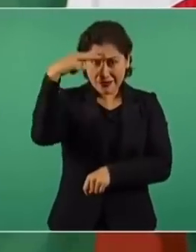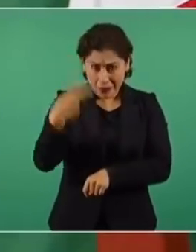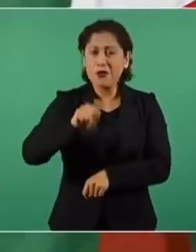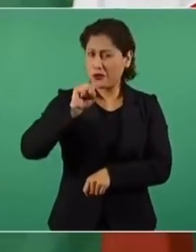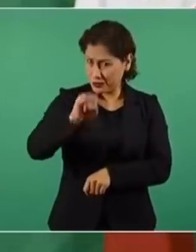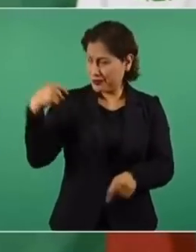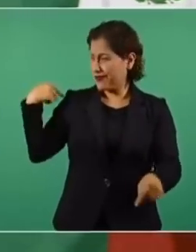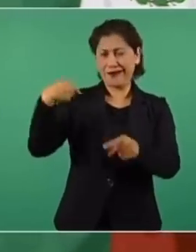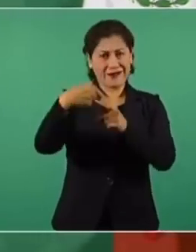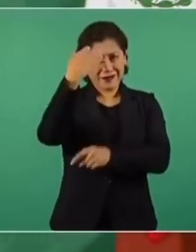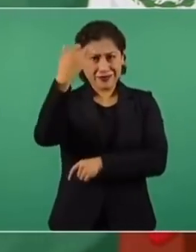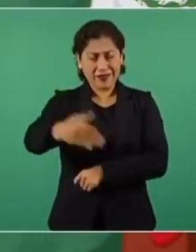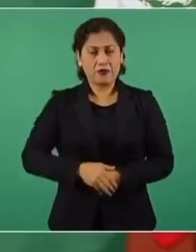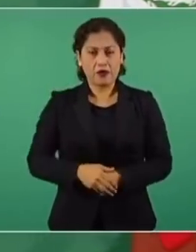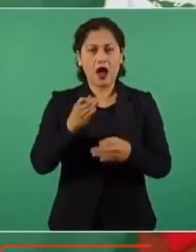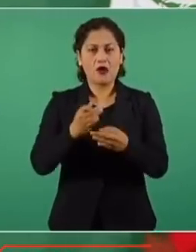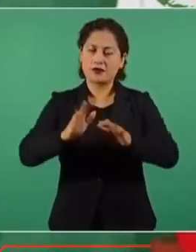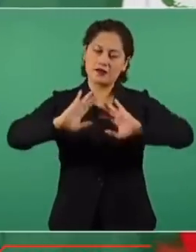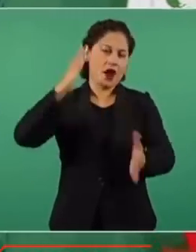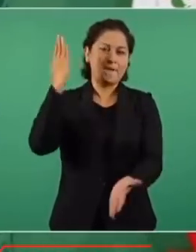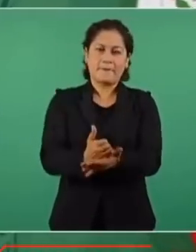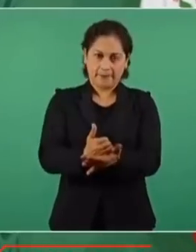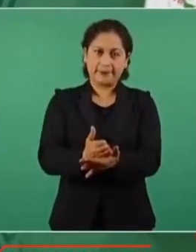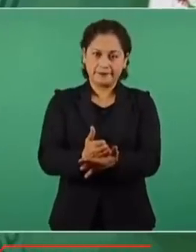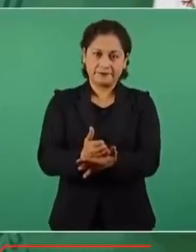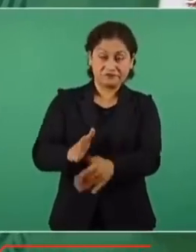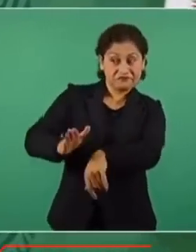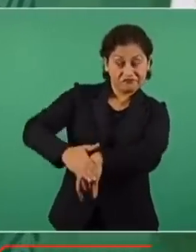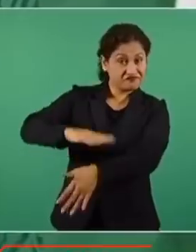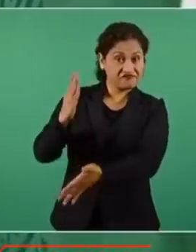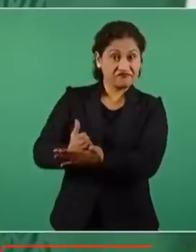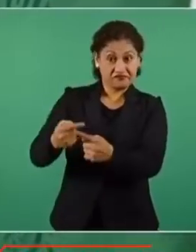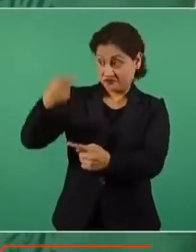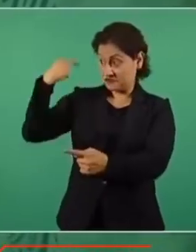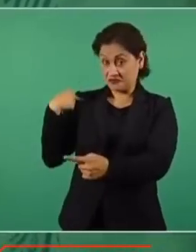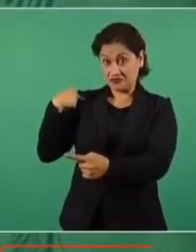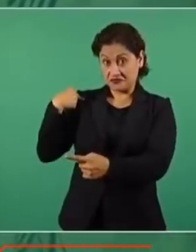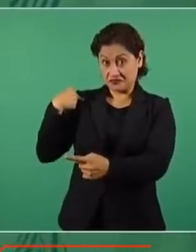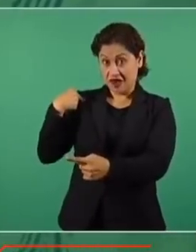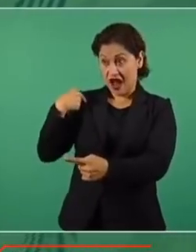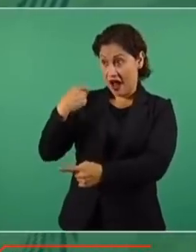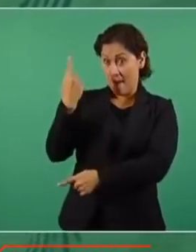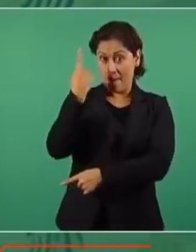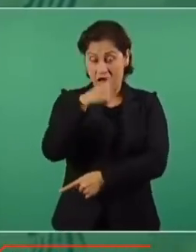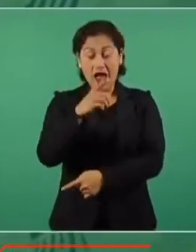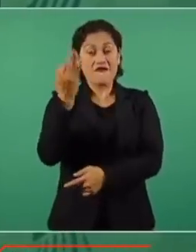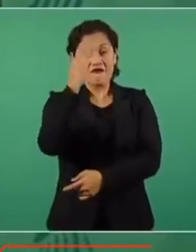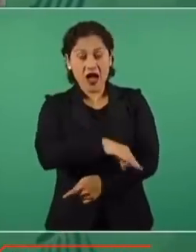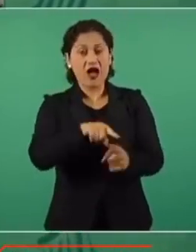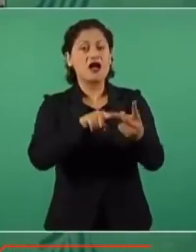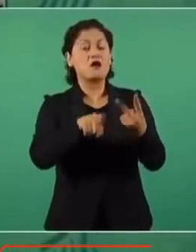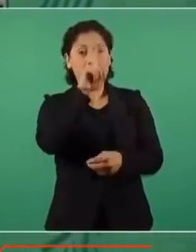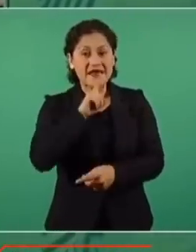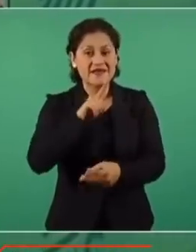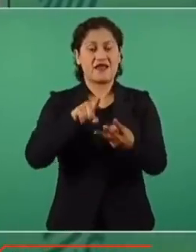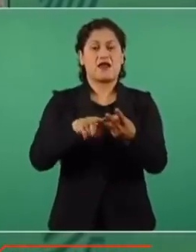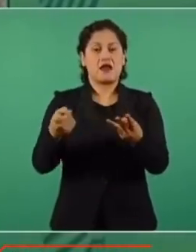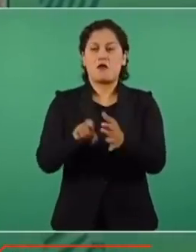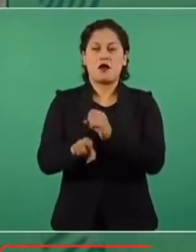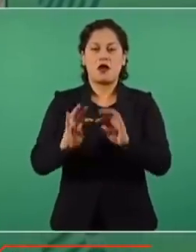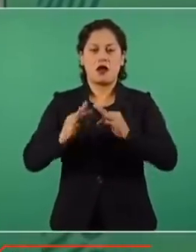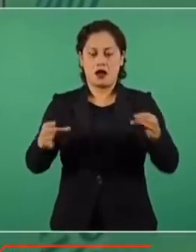fraude electoral. Entonces, ya es tiempo de decir basta. Y terminar con toda la simulación, con estos consejeros y